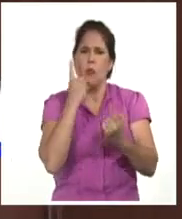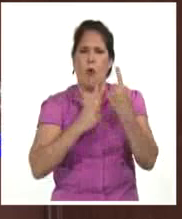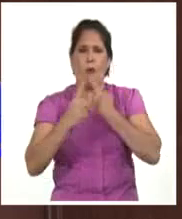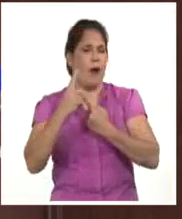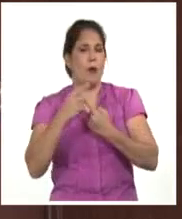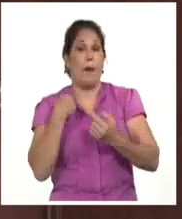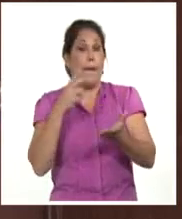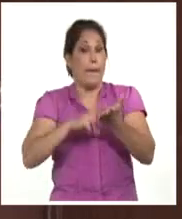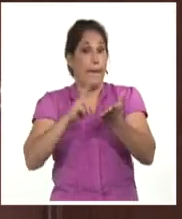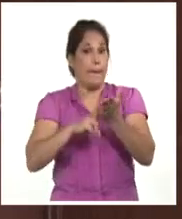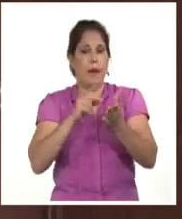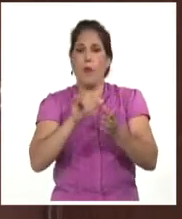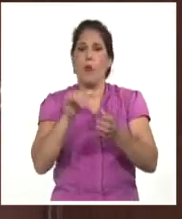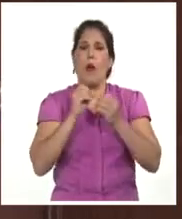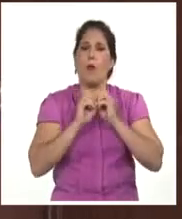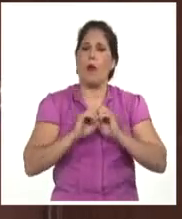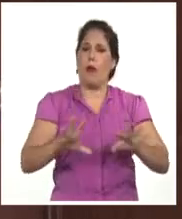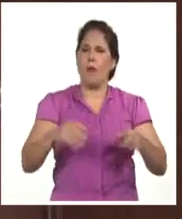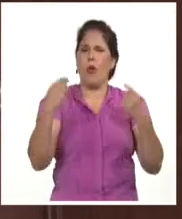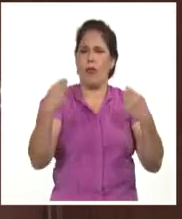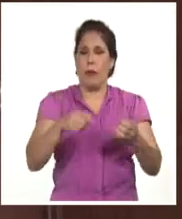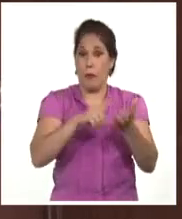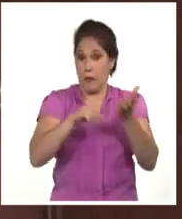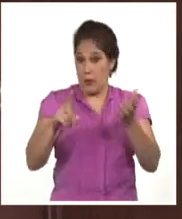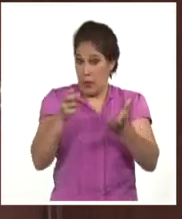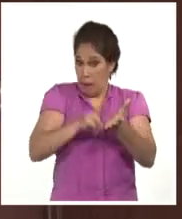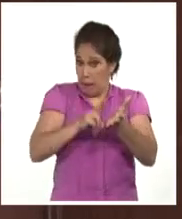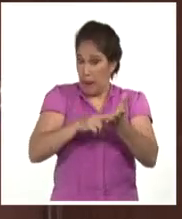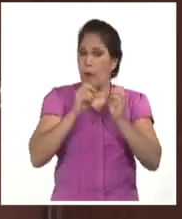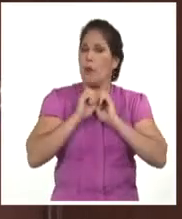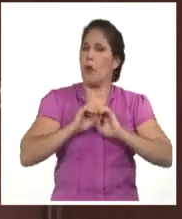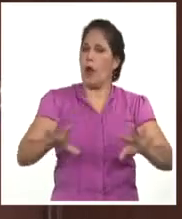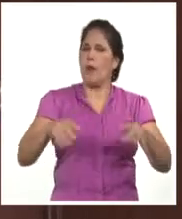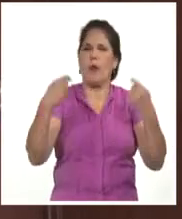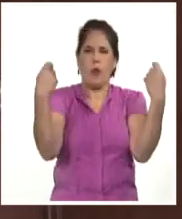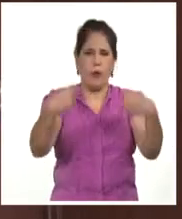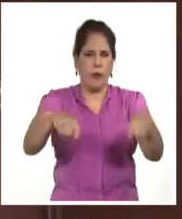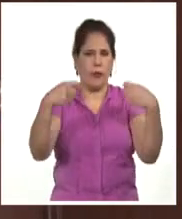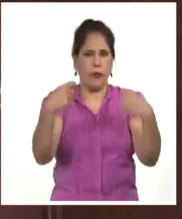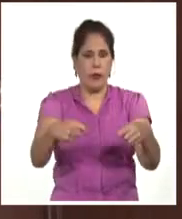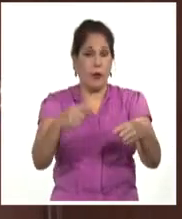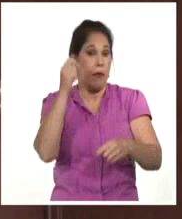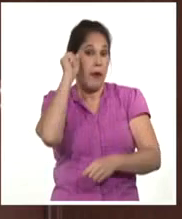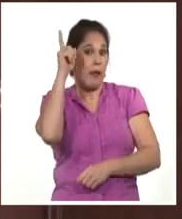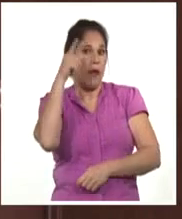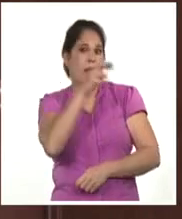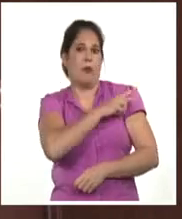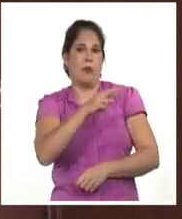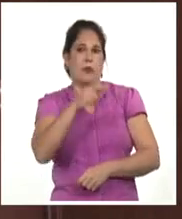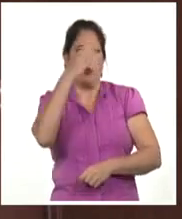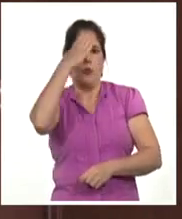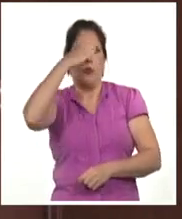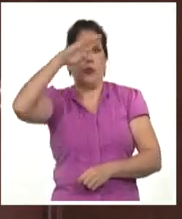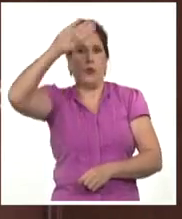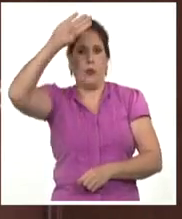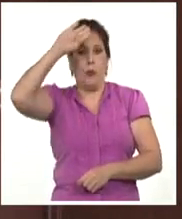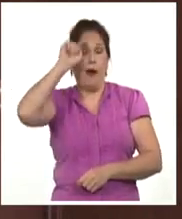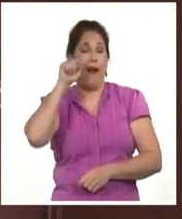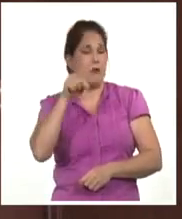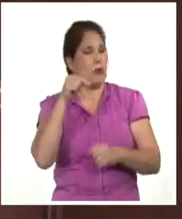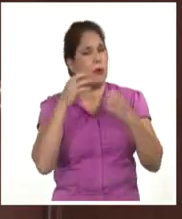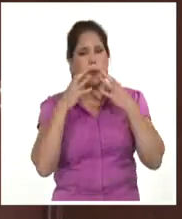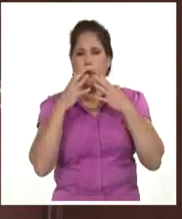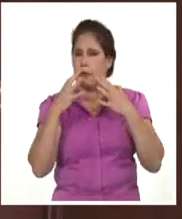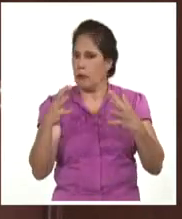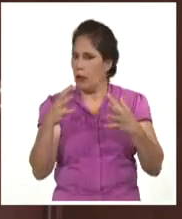militantes, de todo el pueblo en consonancia con la ideología de la revolución cubana, lo cual es